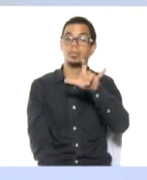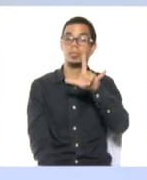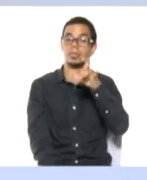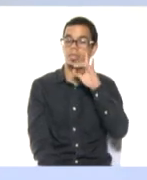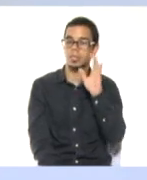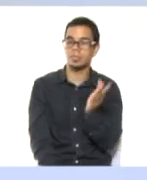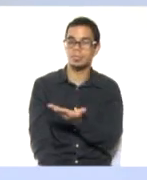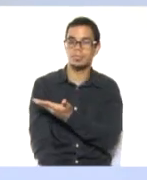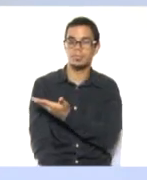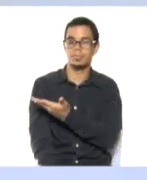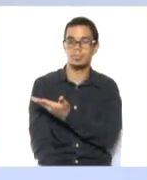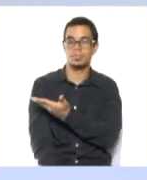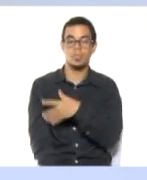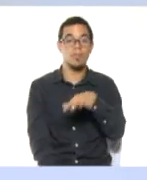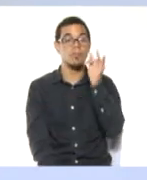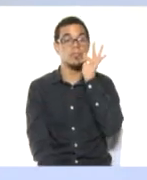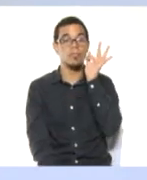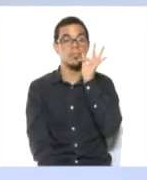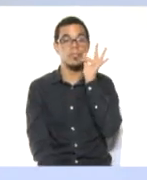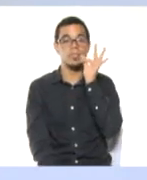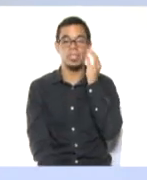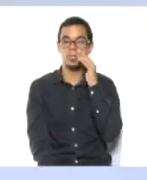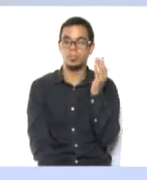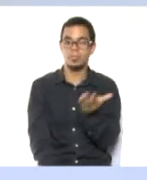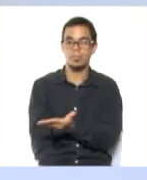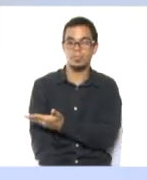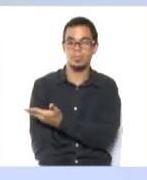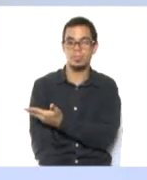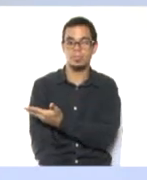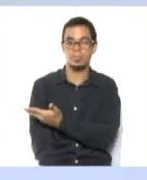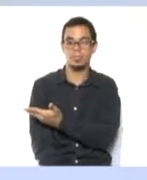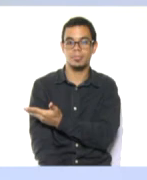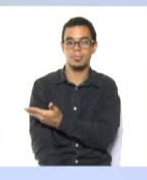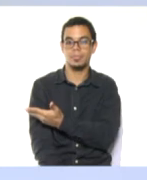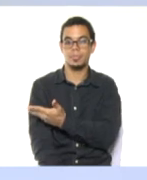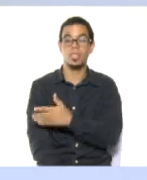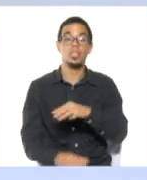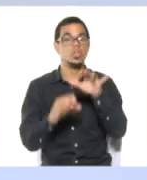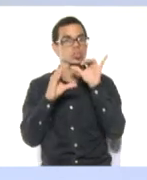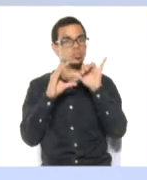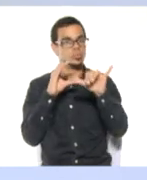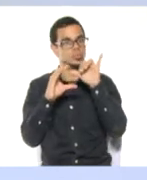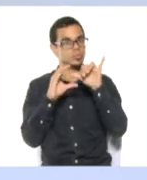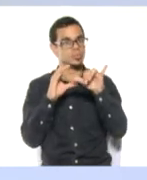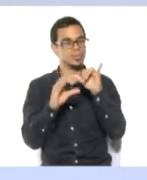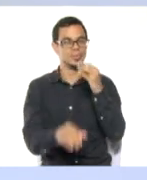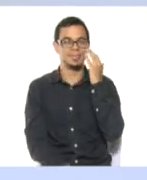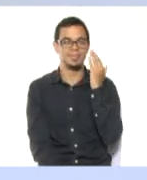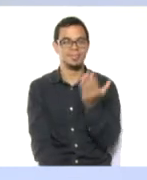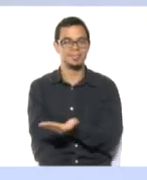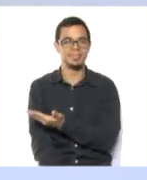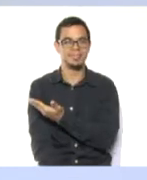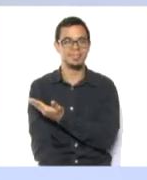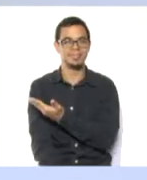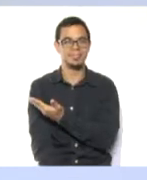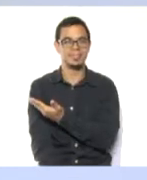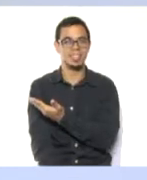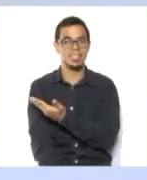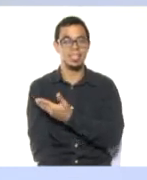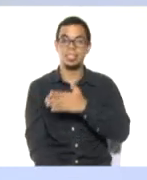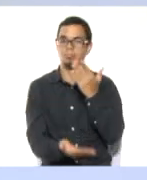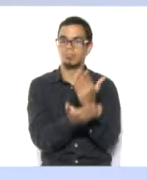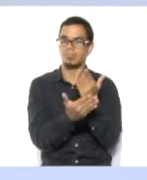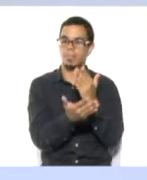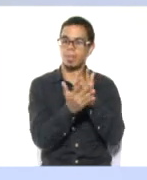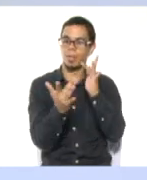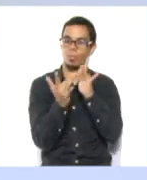como ViveTVOficial, por Facebook Vive Televisión y nuestro canal de YouTube ViveTVOficial para que asisten en